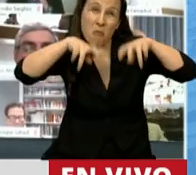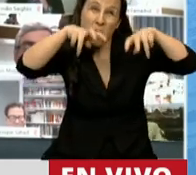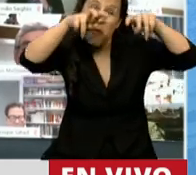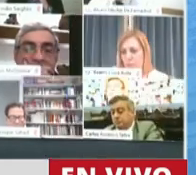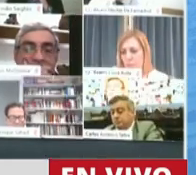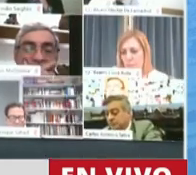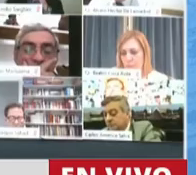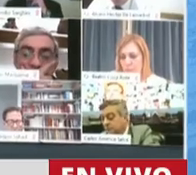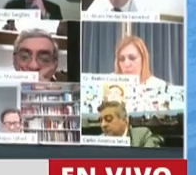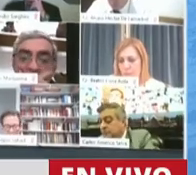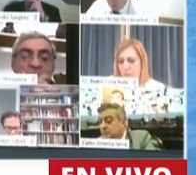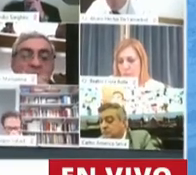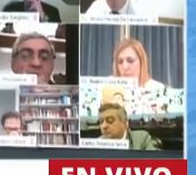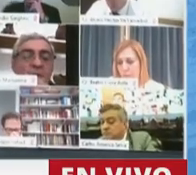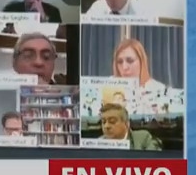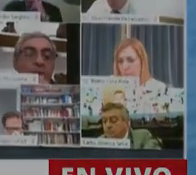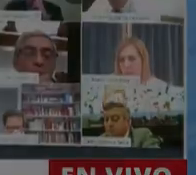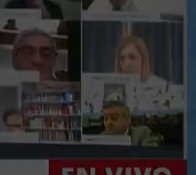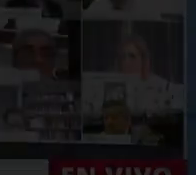Muchas gracias, Diputado Mario Negri.